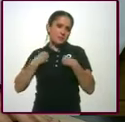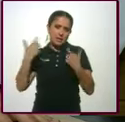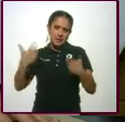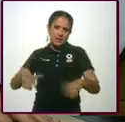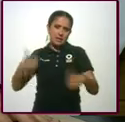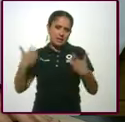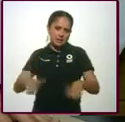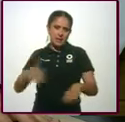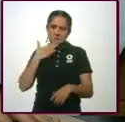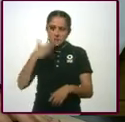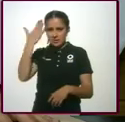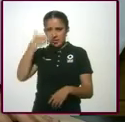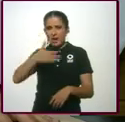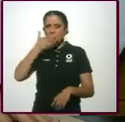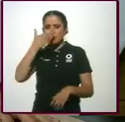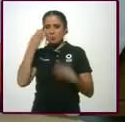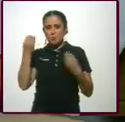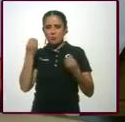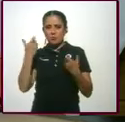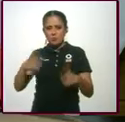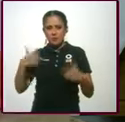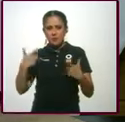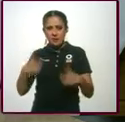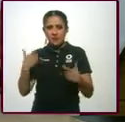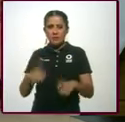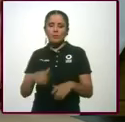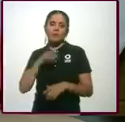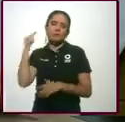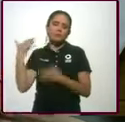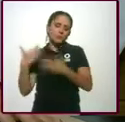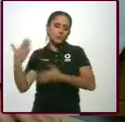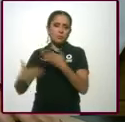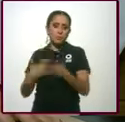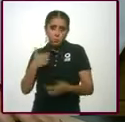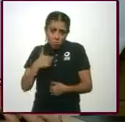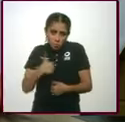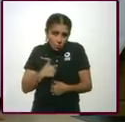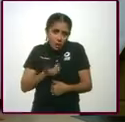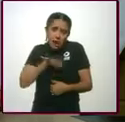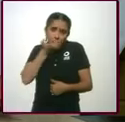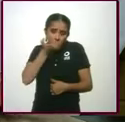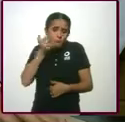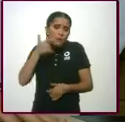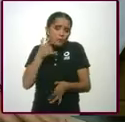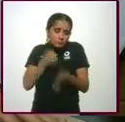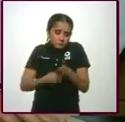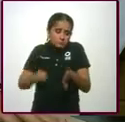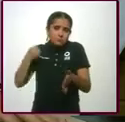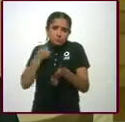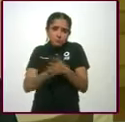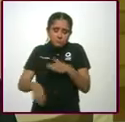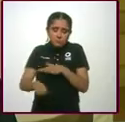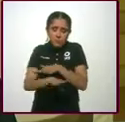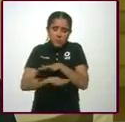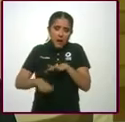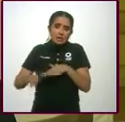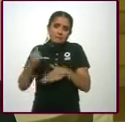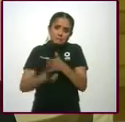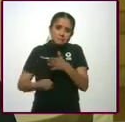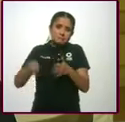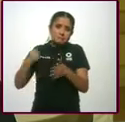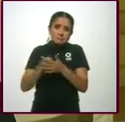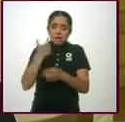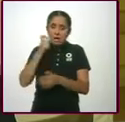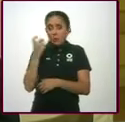Estaban muy bien acostumbrados y todo. Nosotros no, nosotros siempre hemos ido de lucha y de andar abajo. Sí, claro. ¿Eh? Entonces cuando